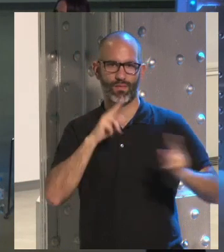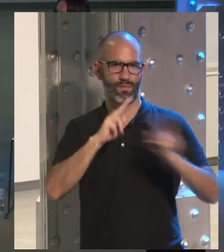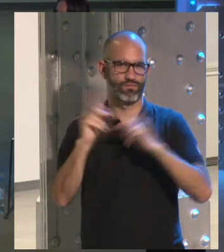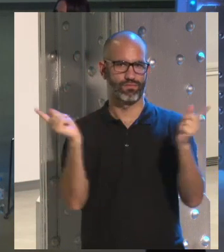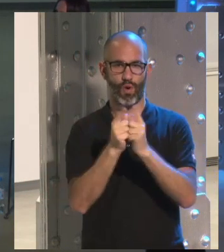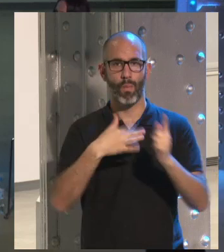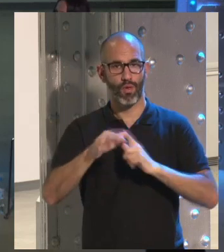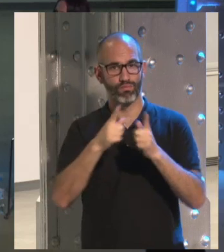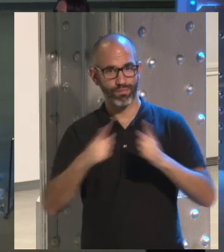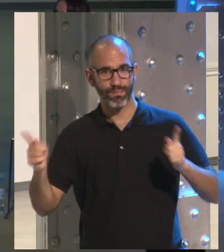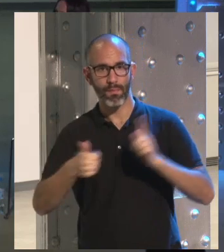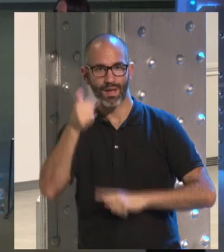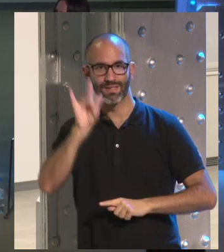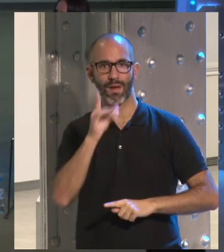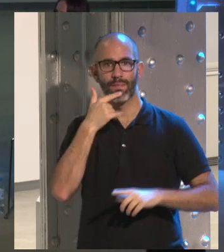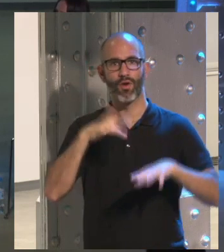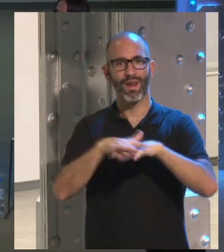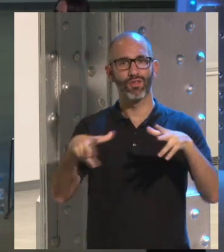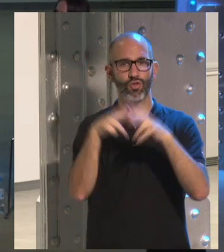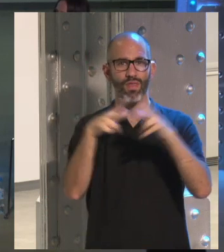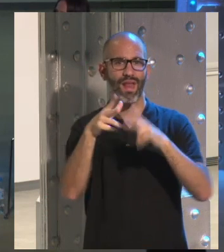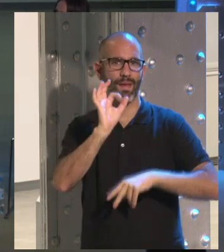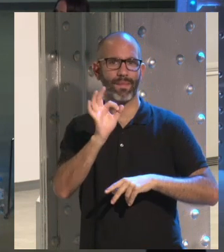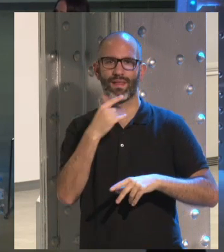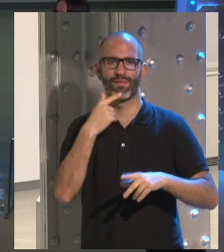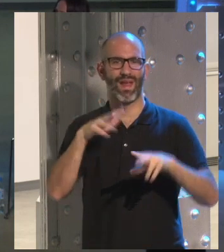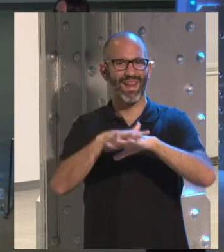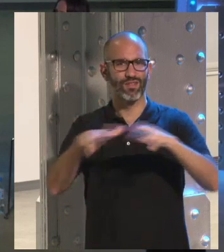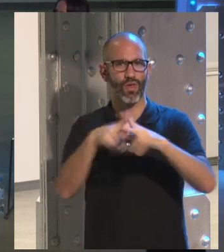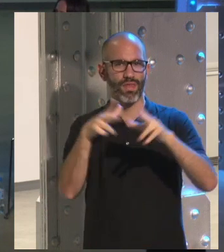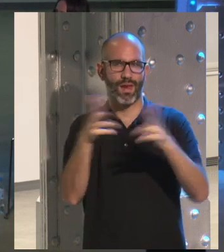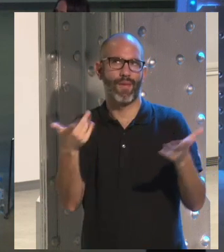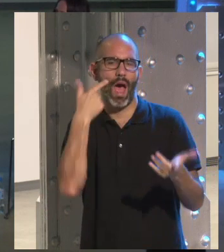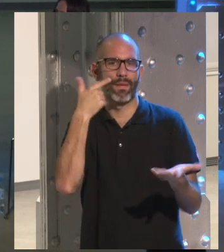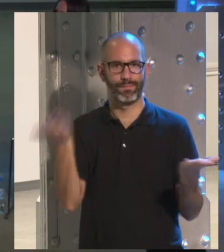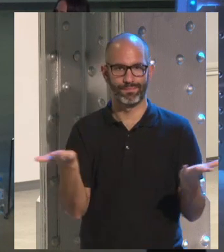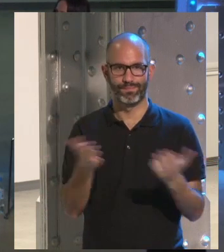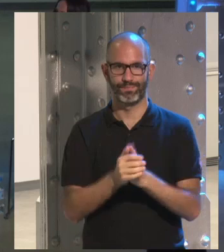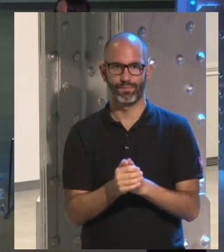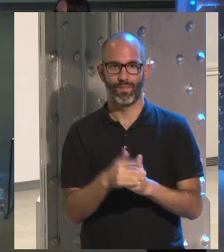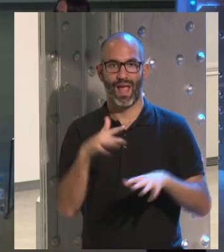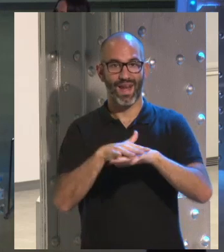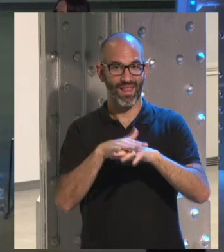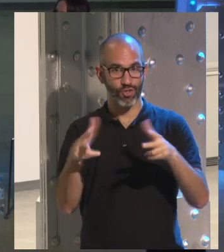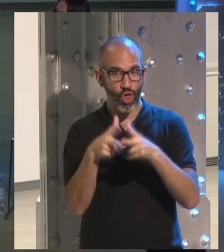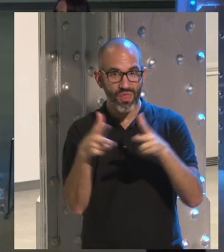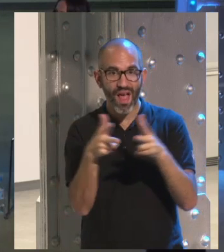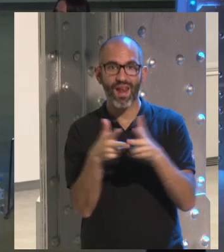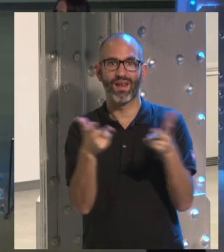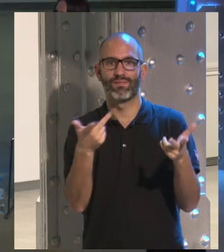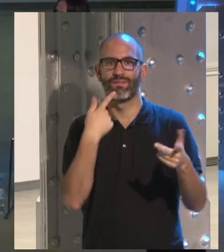contestación un poco más larga, pero, bueno, las redes sociales están pensadas fundamentalmente... Vamos a ver, las redes sociales